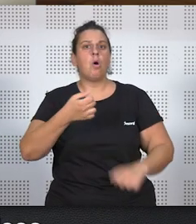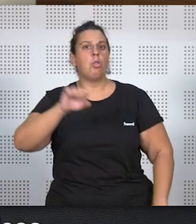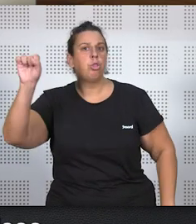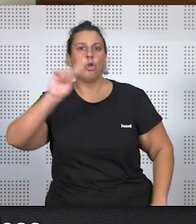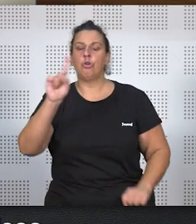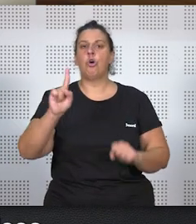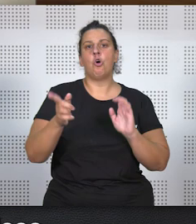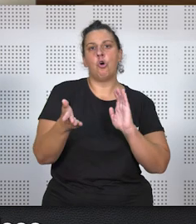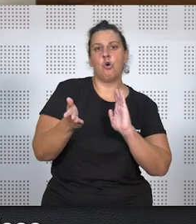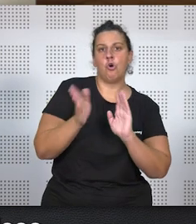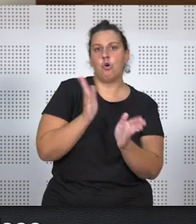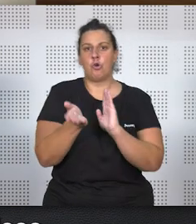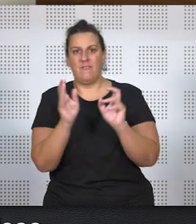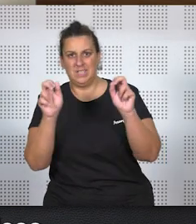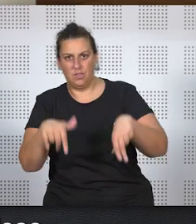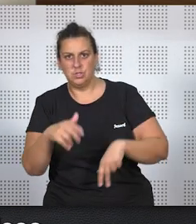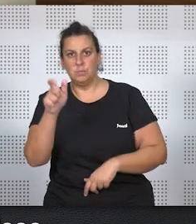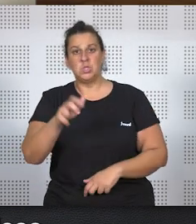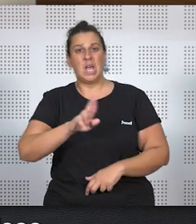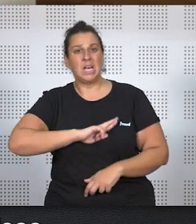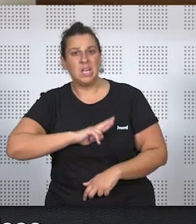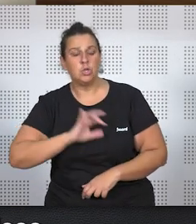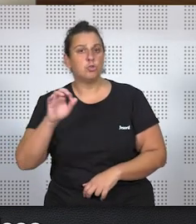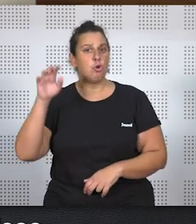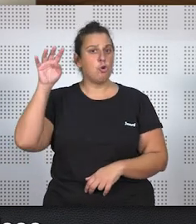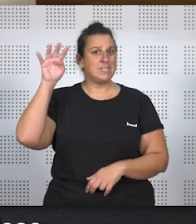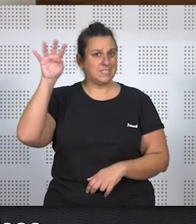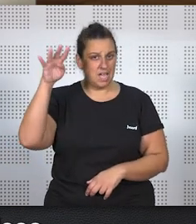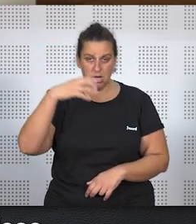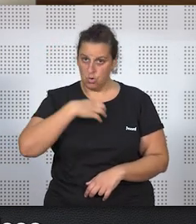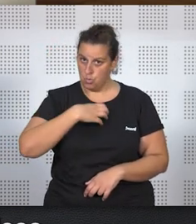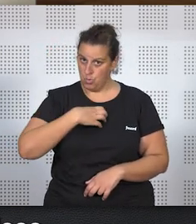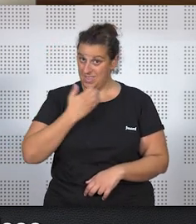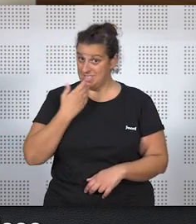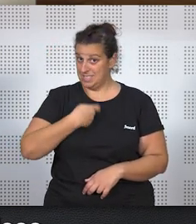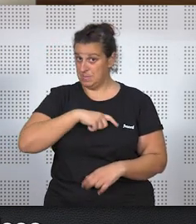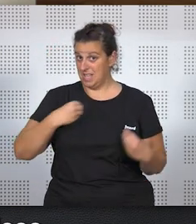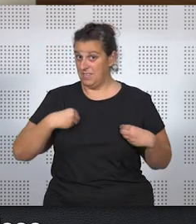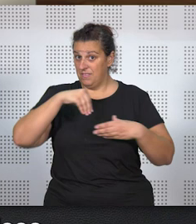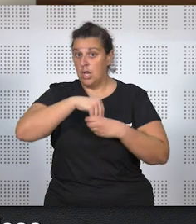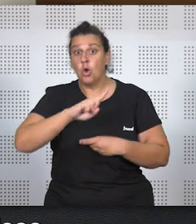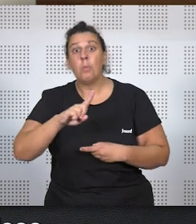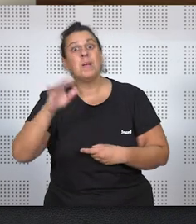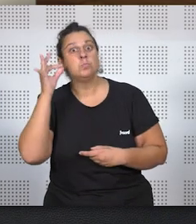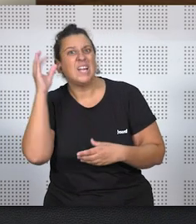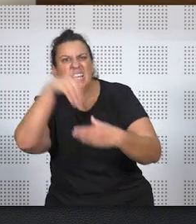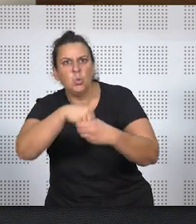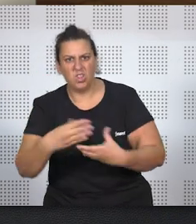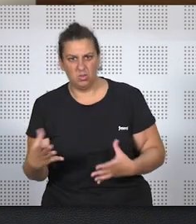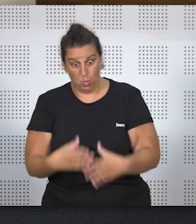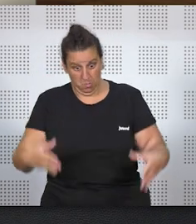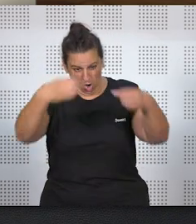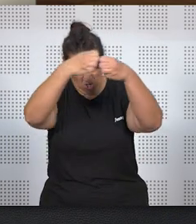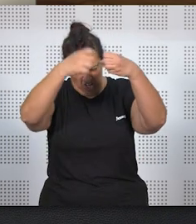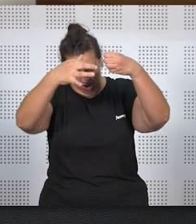quebrado o no rehabilitado, ni el religioso, ni el extranjero que no vivía o no residía en España, ni la mujer. Es decir, la mujer